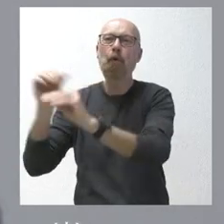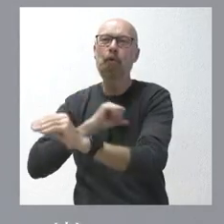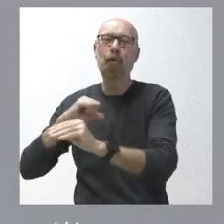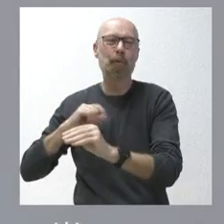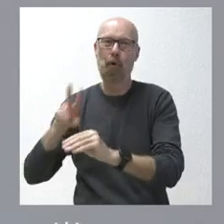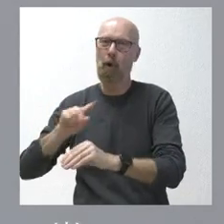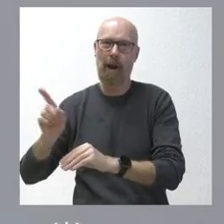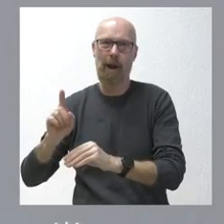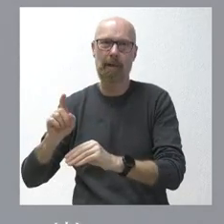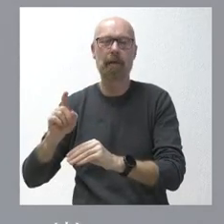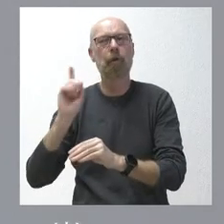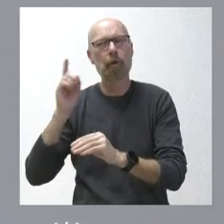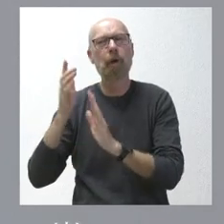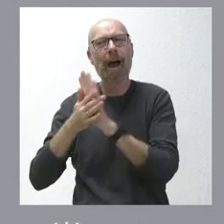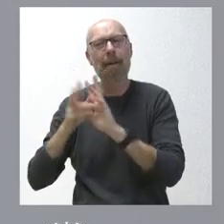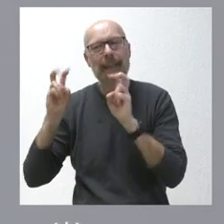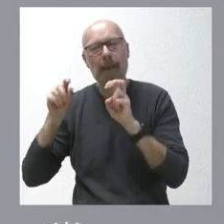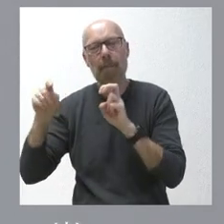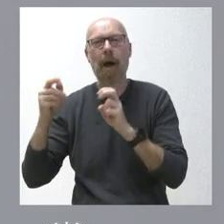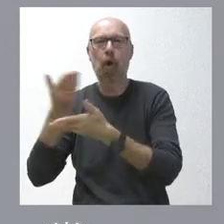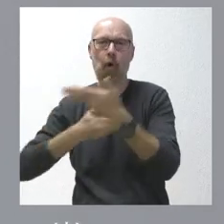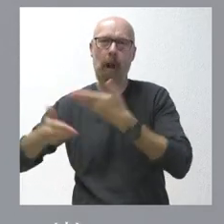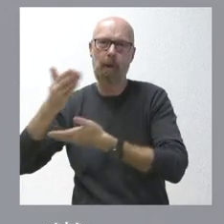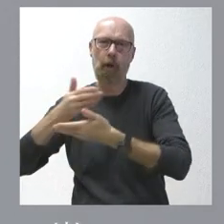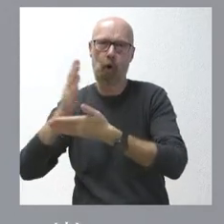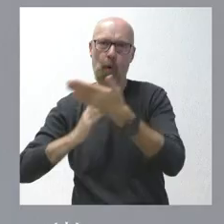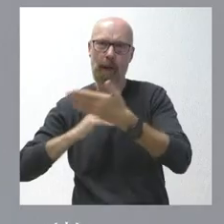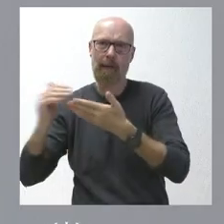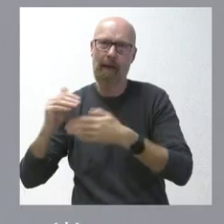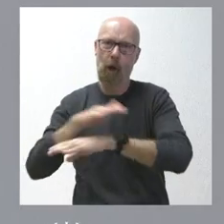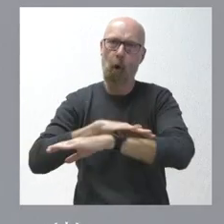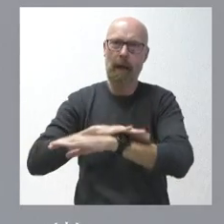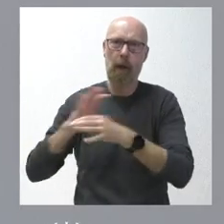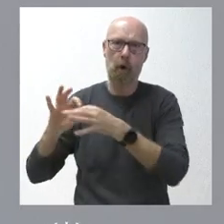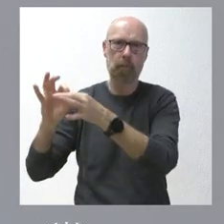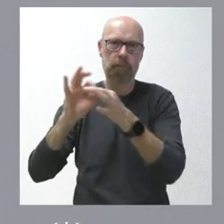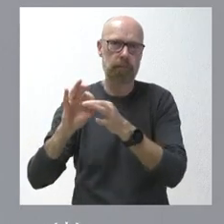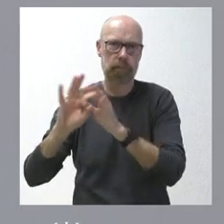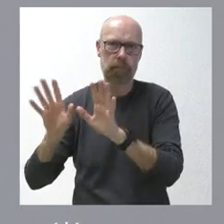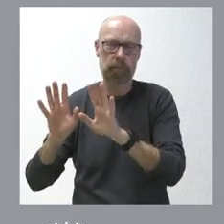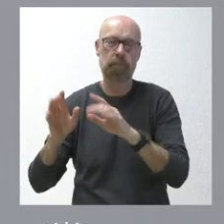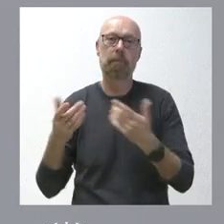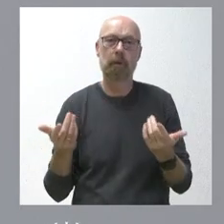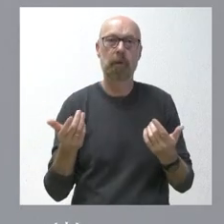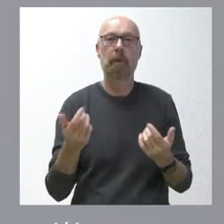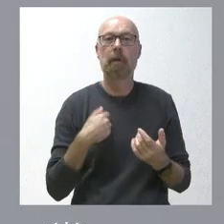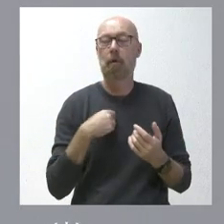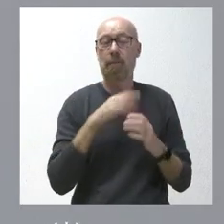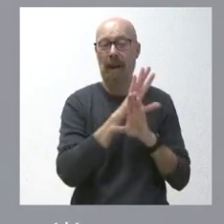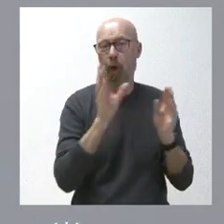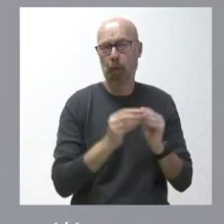de la colaboración entre las comunidades autónomas con el Gobierno de España. Por tanto, ante su pregunta, y espero haberlo respondido y por resumir,